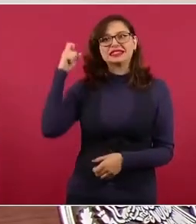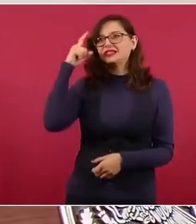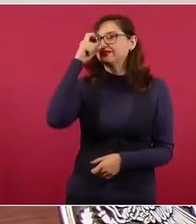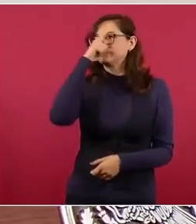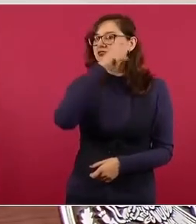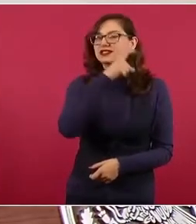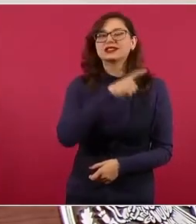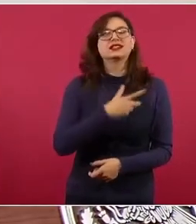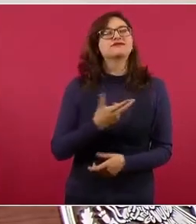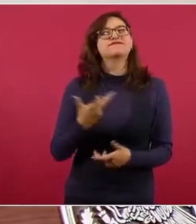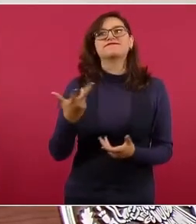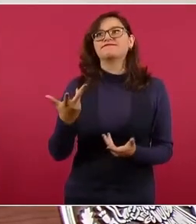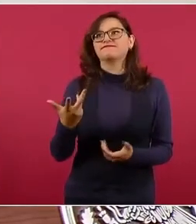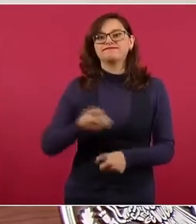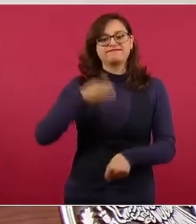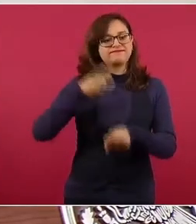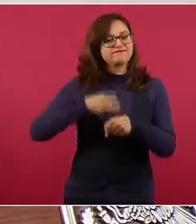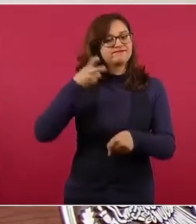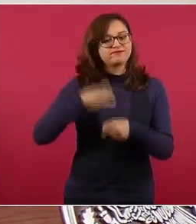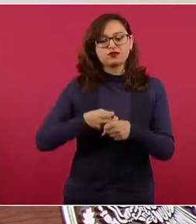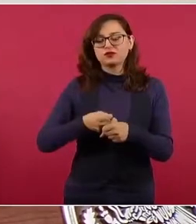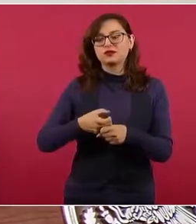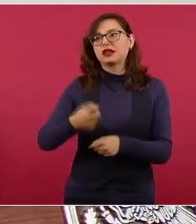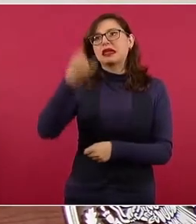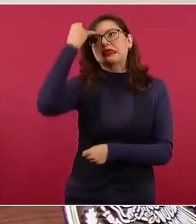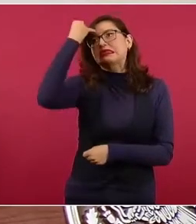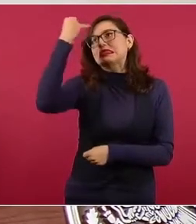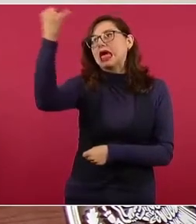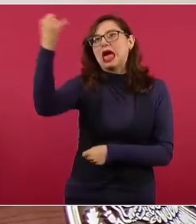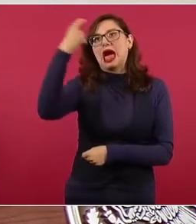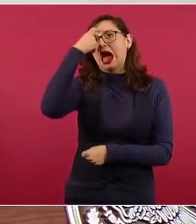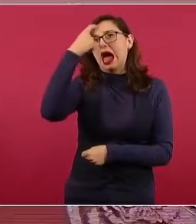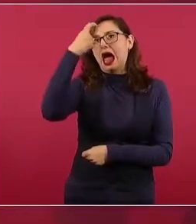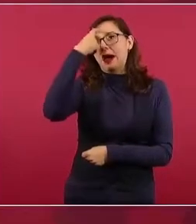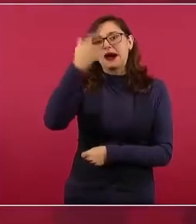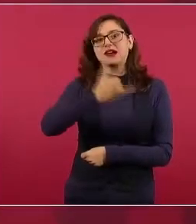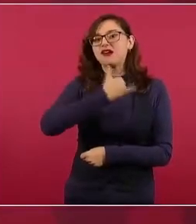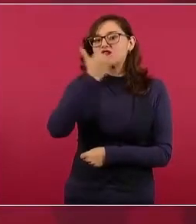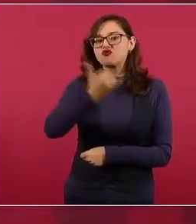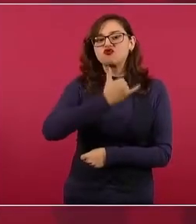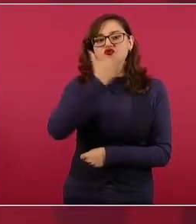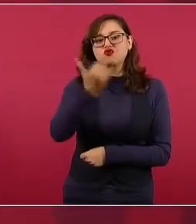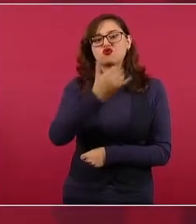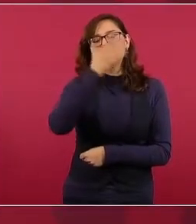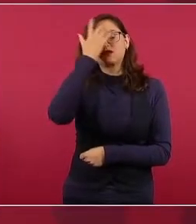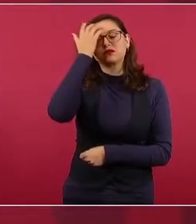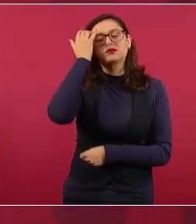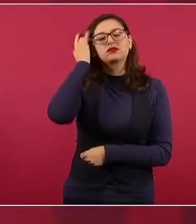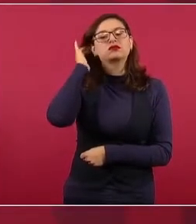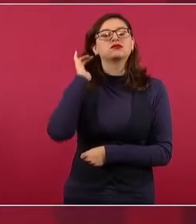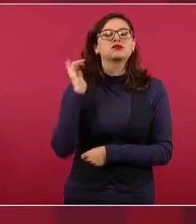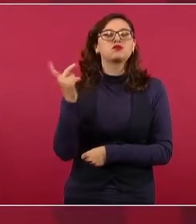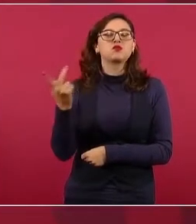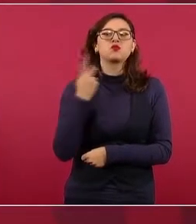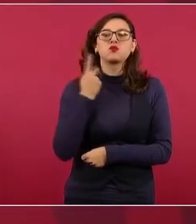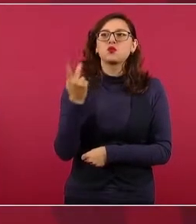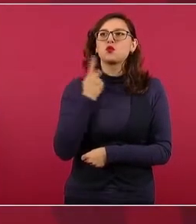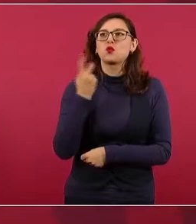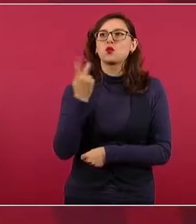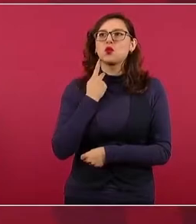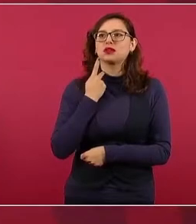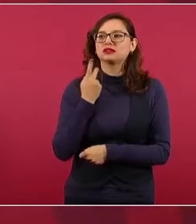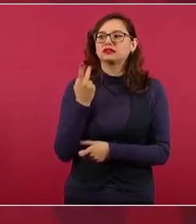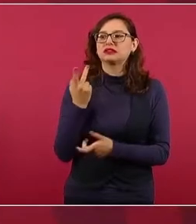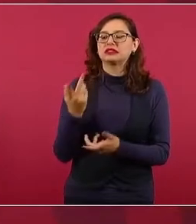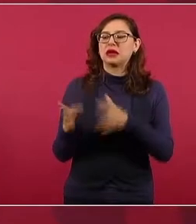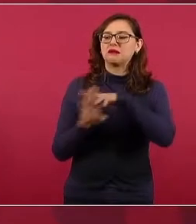dogmas y su política anti